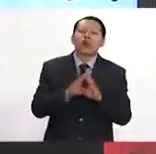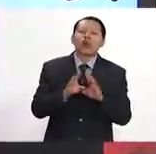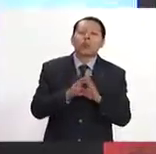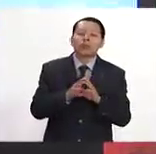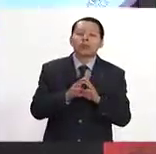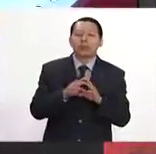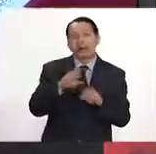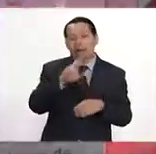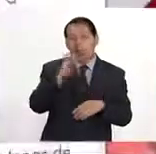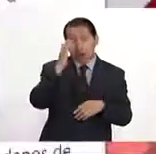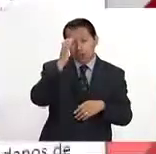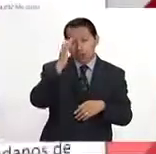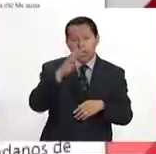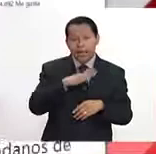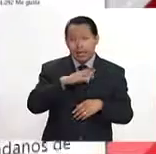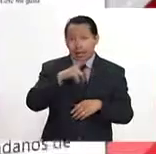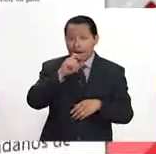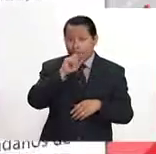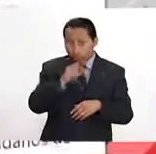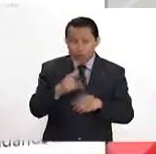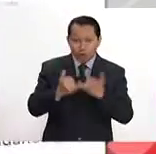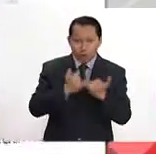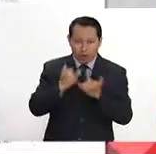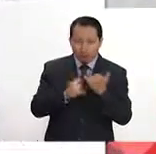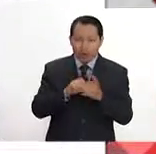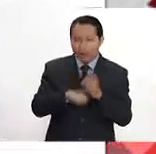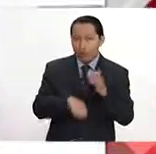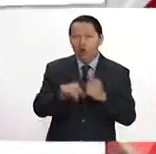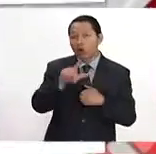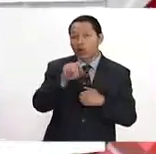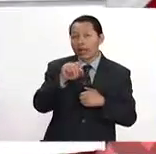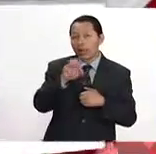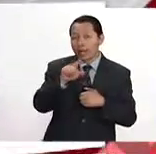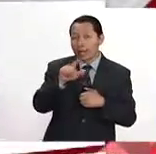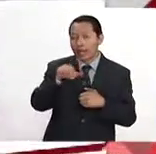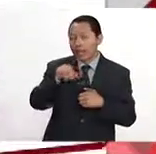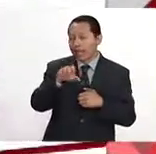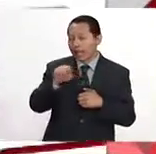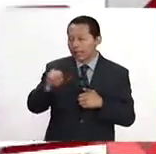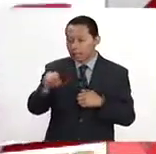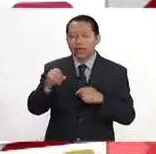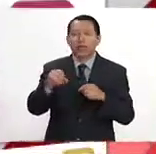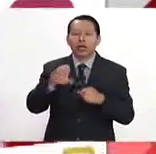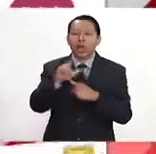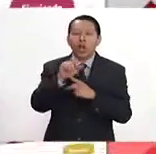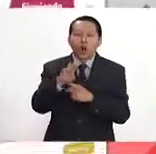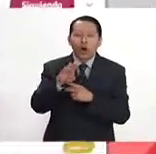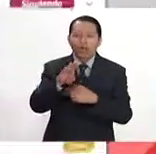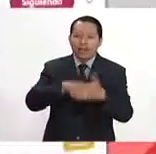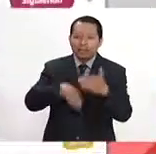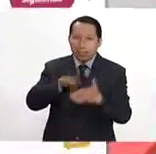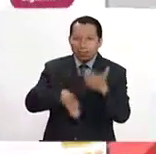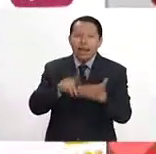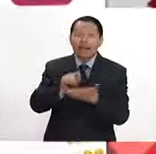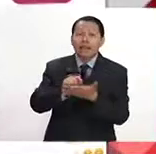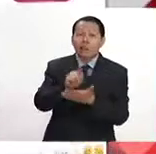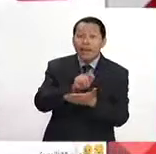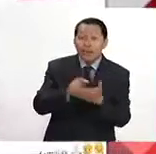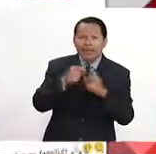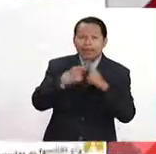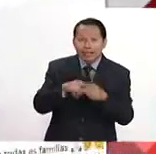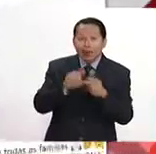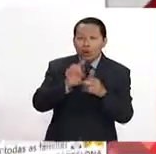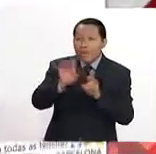reconocer el hecho de los mismos jugadores, por ejemplo, Lionel Messi, el propio Club Barcelona, con los twitters que empezaron a salir, los